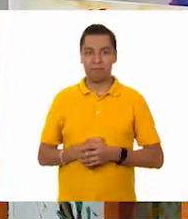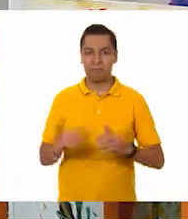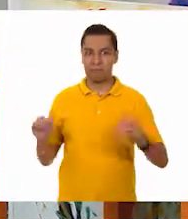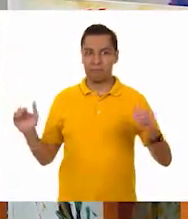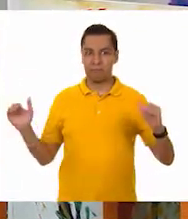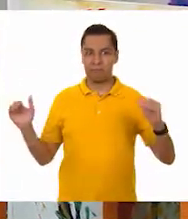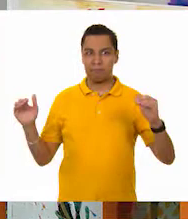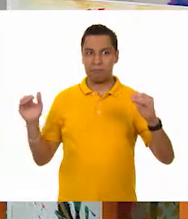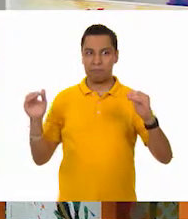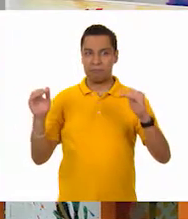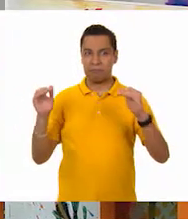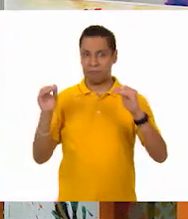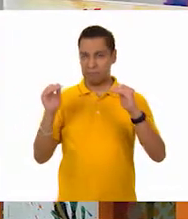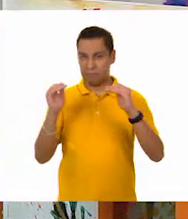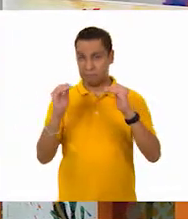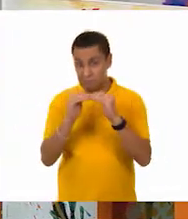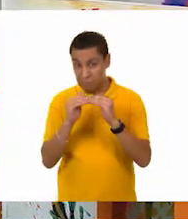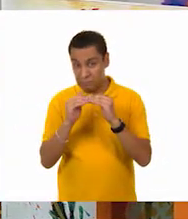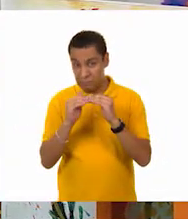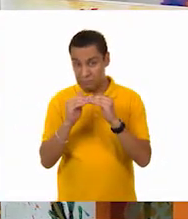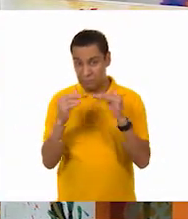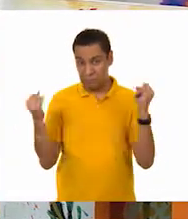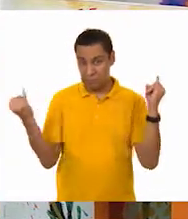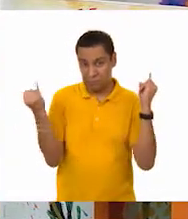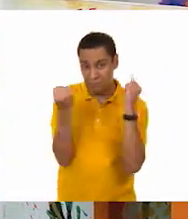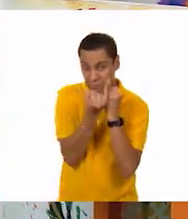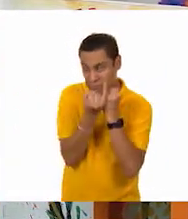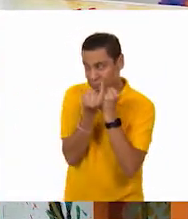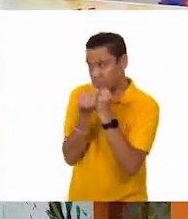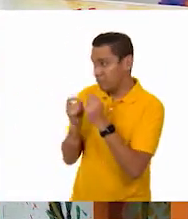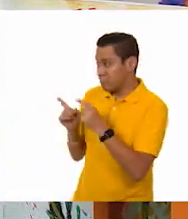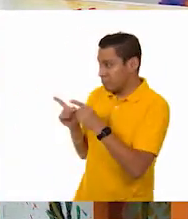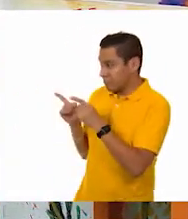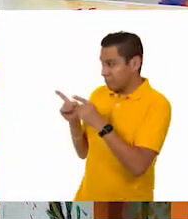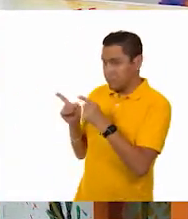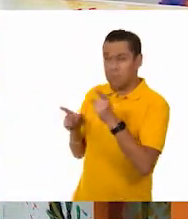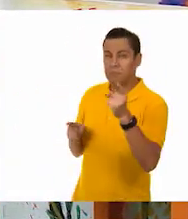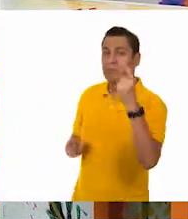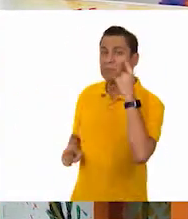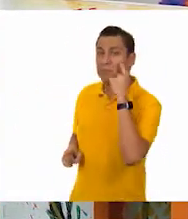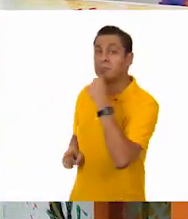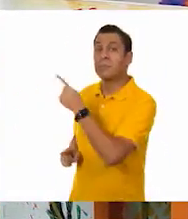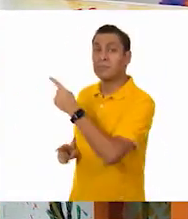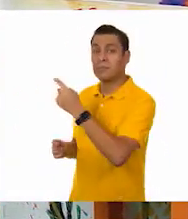lo mismo, ¿verdad? Sí, ¿verdad? ¿Qué opinan en casa? ¿Igual o cuál es el que ven que pesa un poco más?